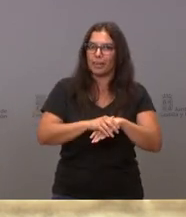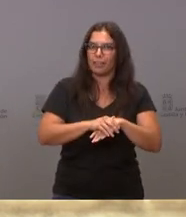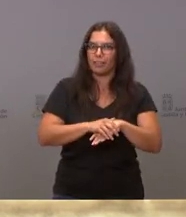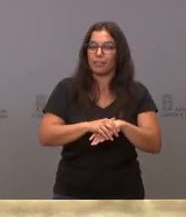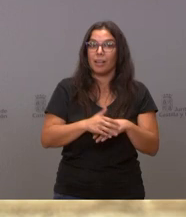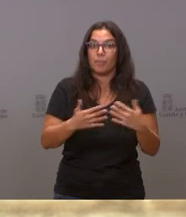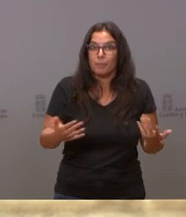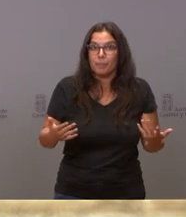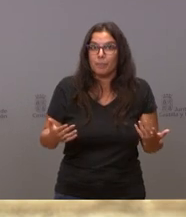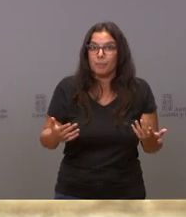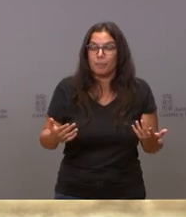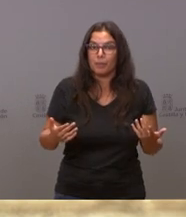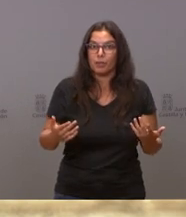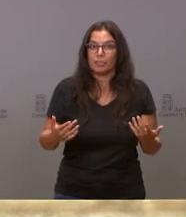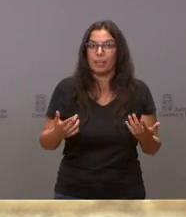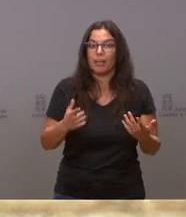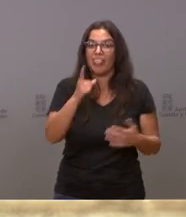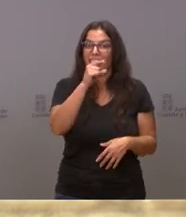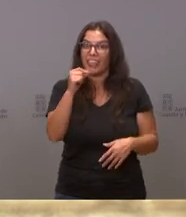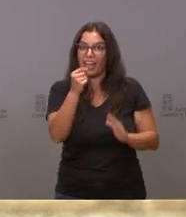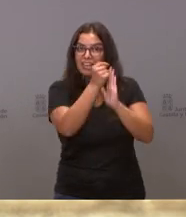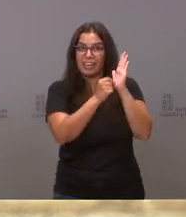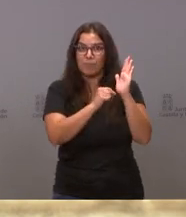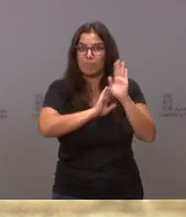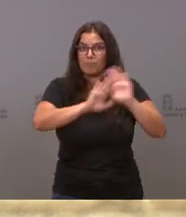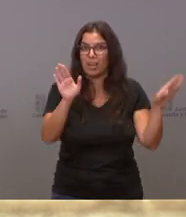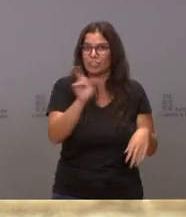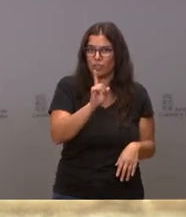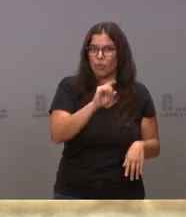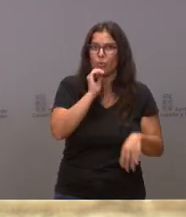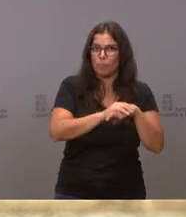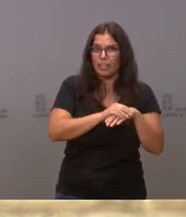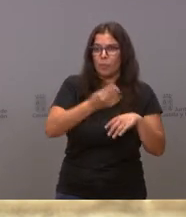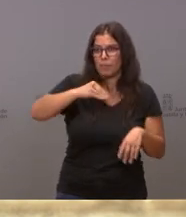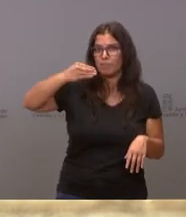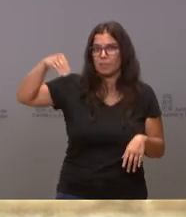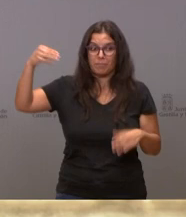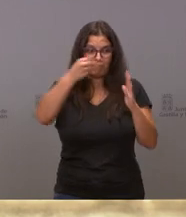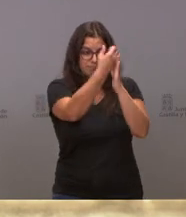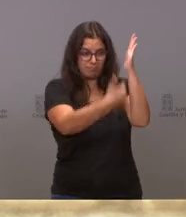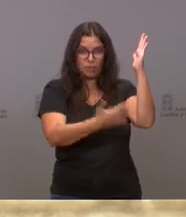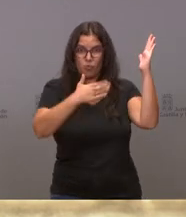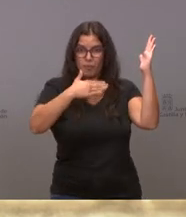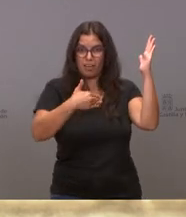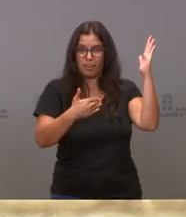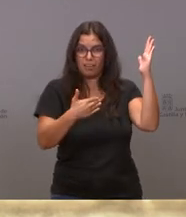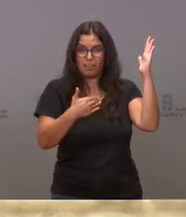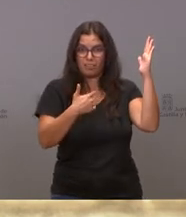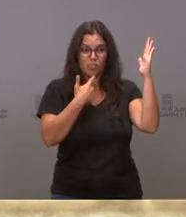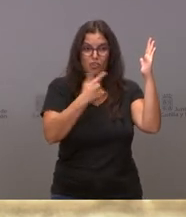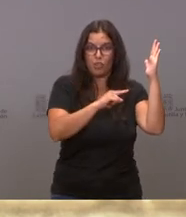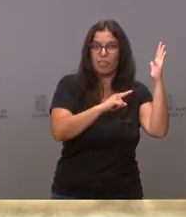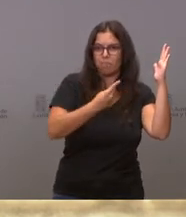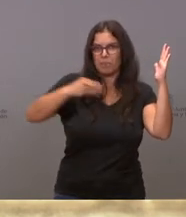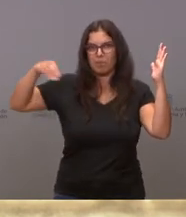Es que no hemos cumplido esos 100 puntos. Hemos cumplido muchísimos más puntos que no estaban en el acuerdo. Hemos ido